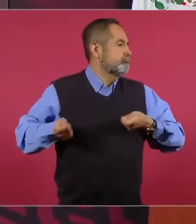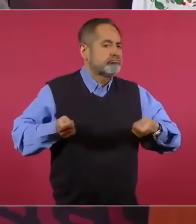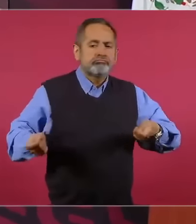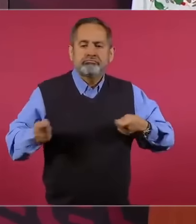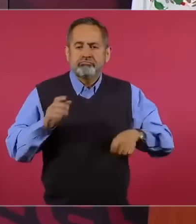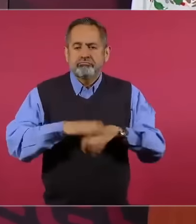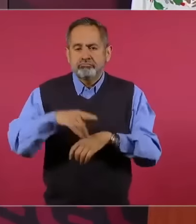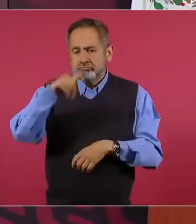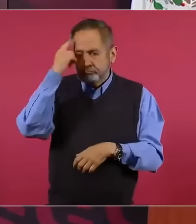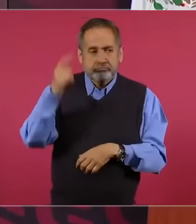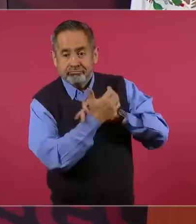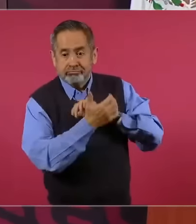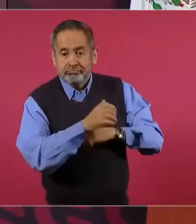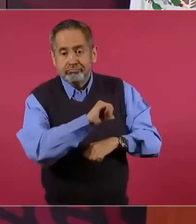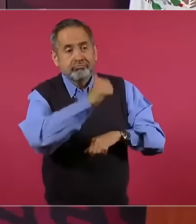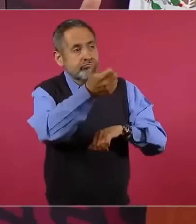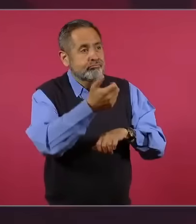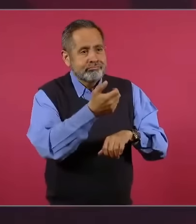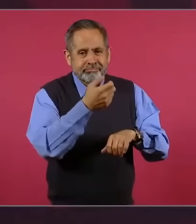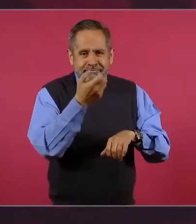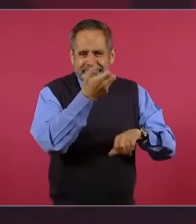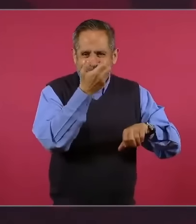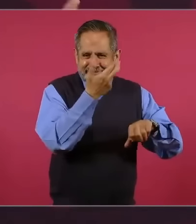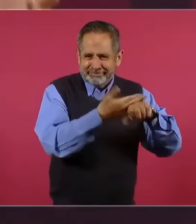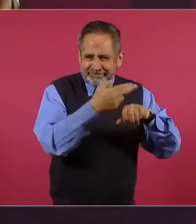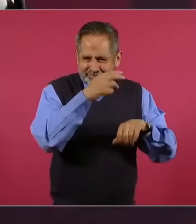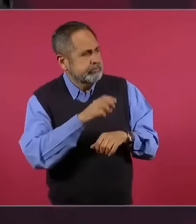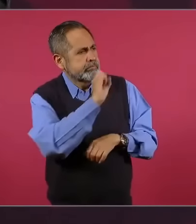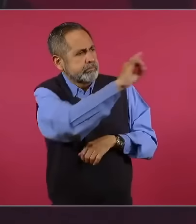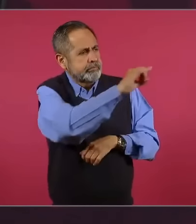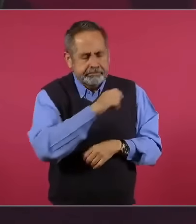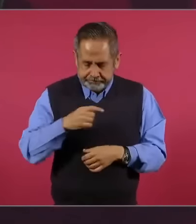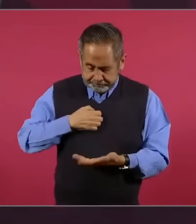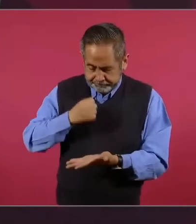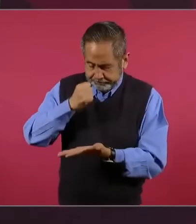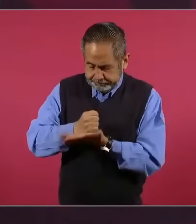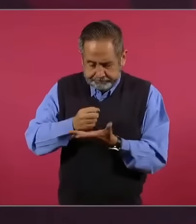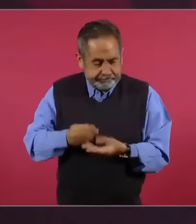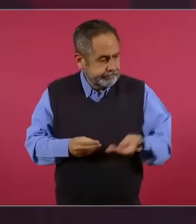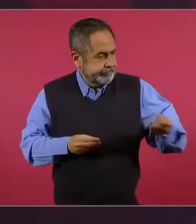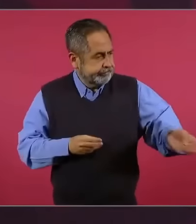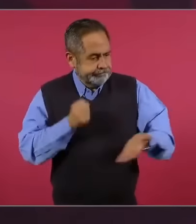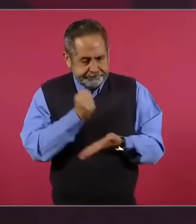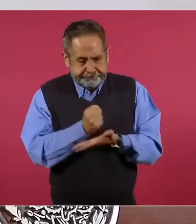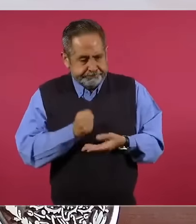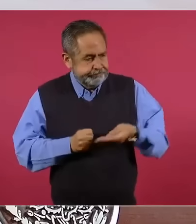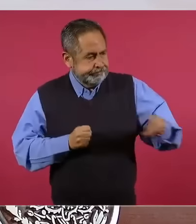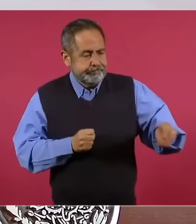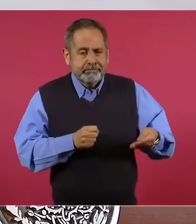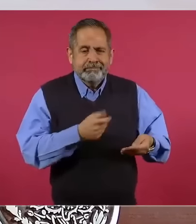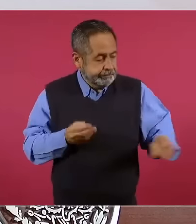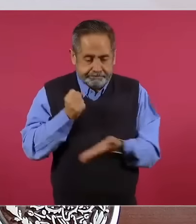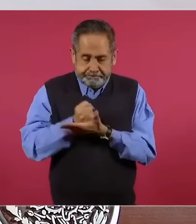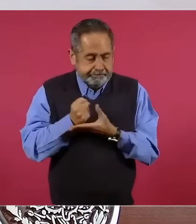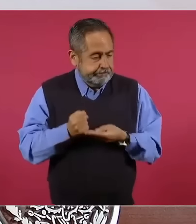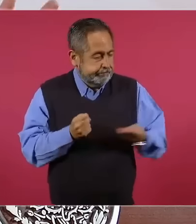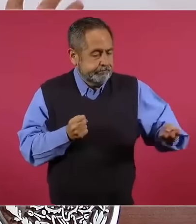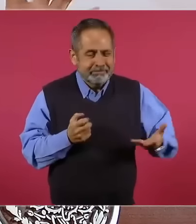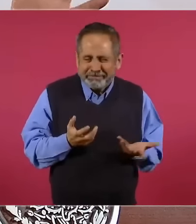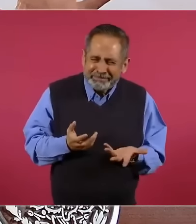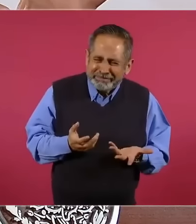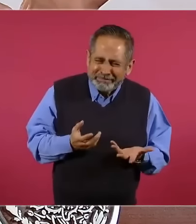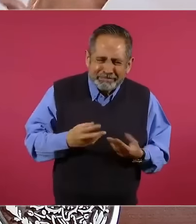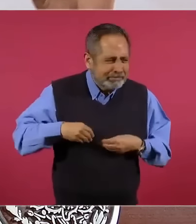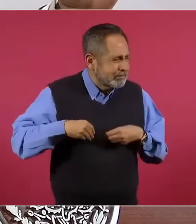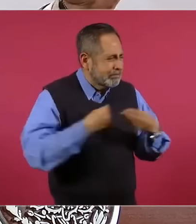facilitador para entregar todo a la oligarquía corrupta. Entregar